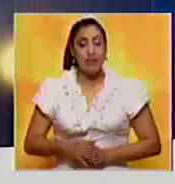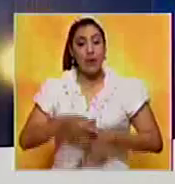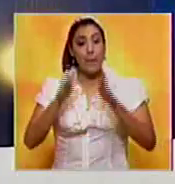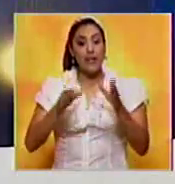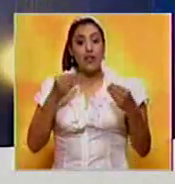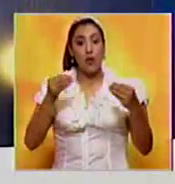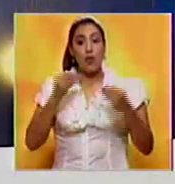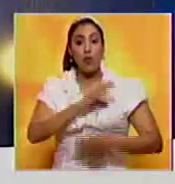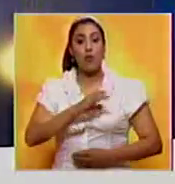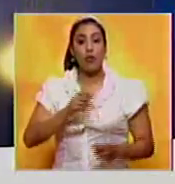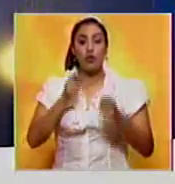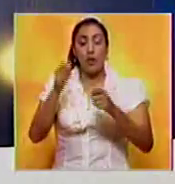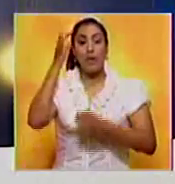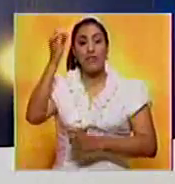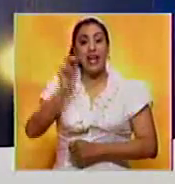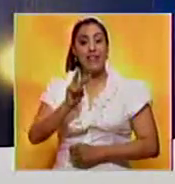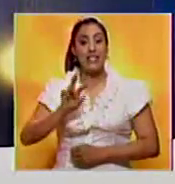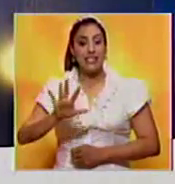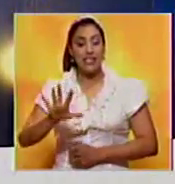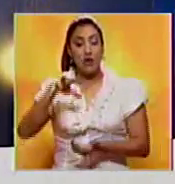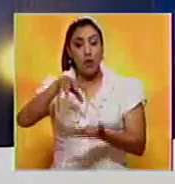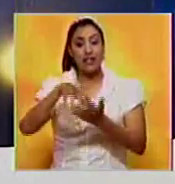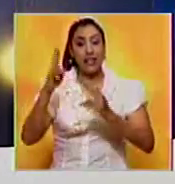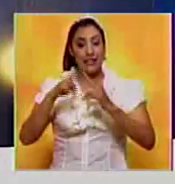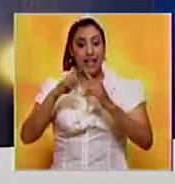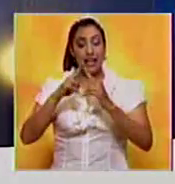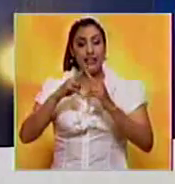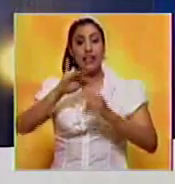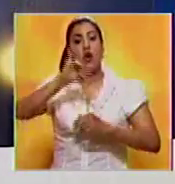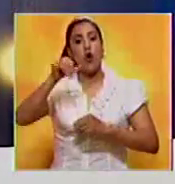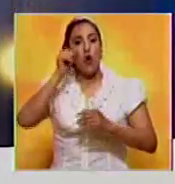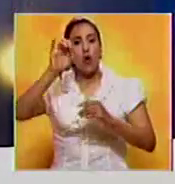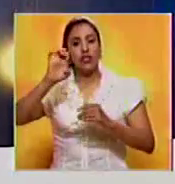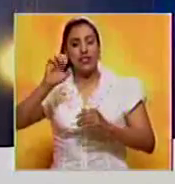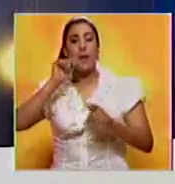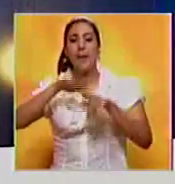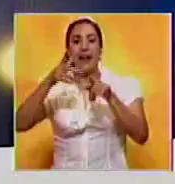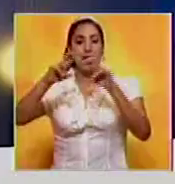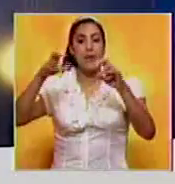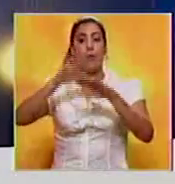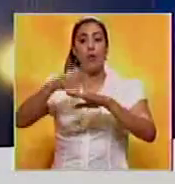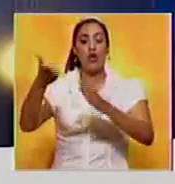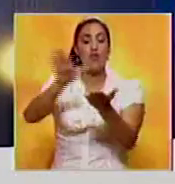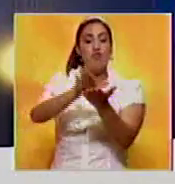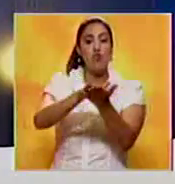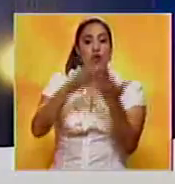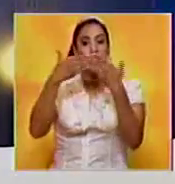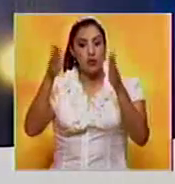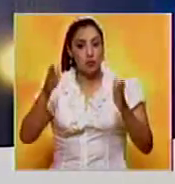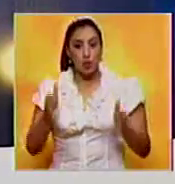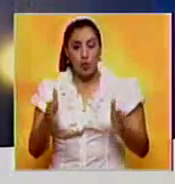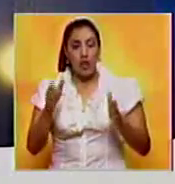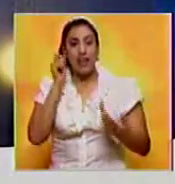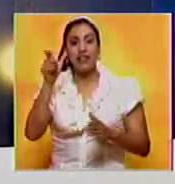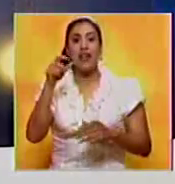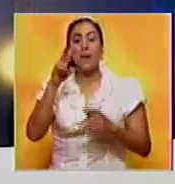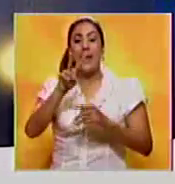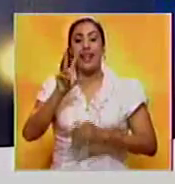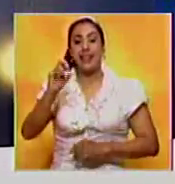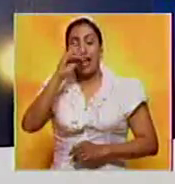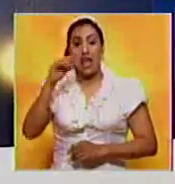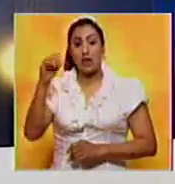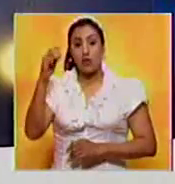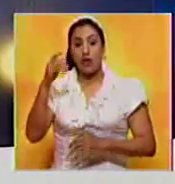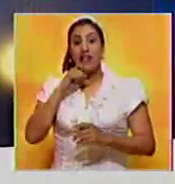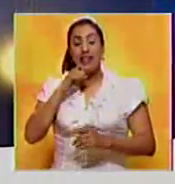El Ministerio Público comisionó a Fiscal 25 del Estado Táchira José Manuel Sandoval para investigar la muerte del estudiante José Gregorio Pérez Caicedo, de 20